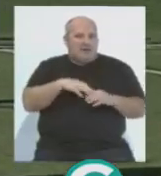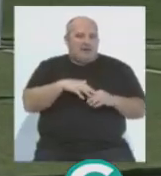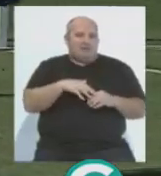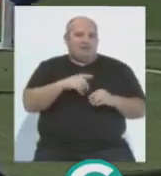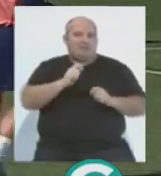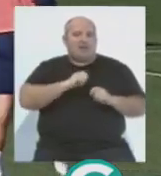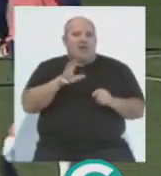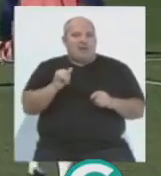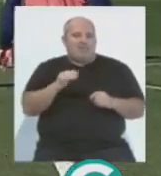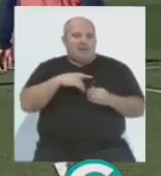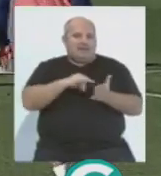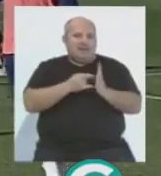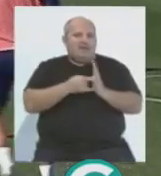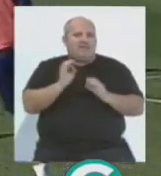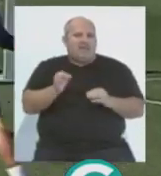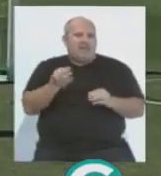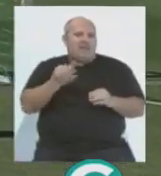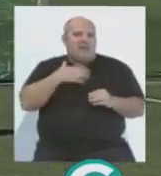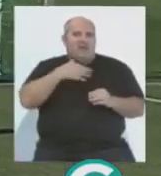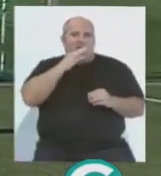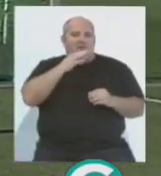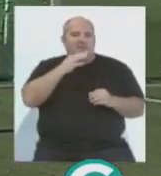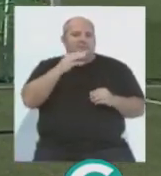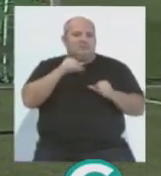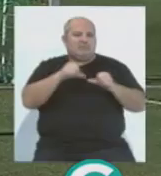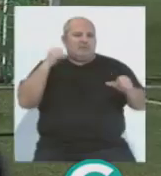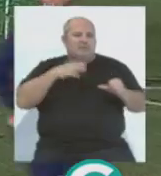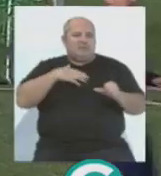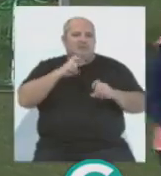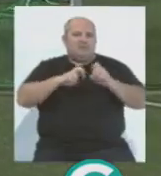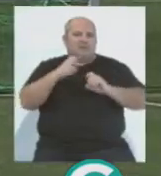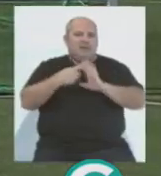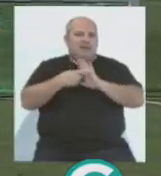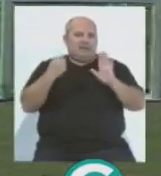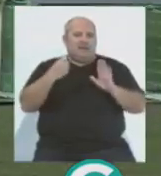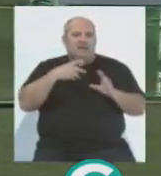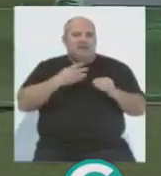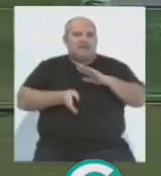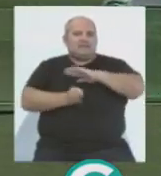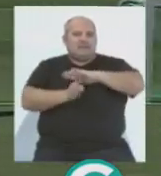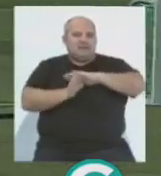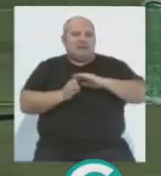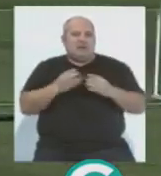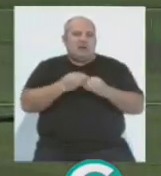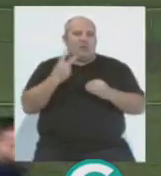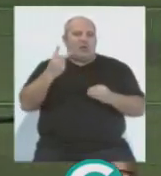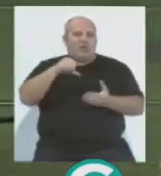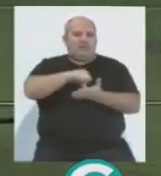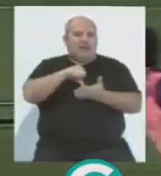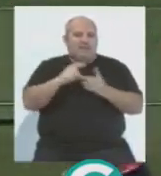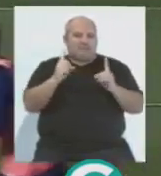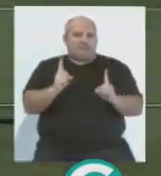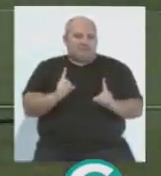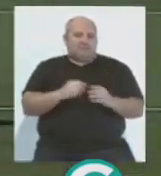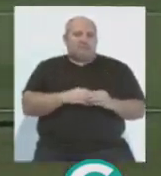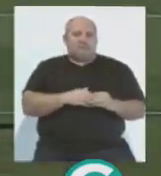esté disponible para el técnico. verdad que, bueno, ahora dolores de cabeza, ¿no? De a quien quitamos o si seguimos con los dos centrales que tenemos ahora